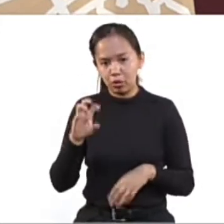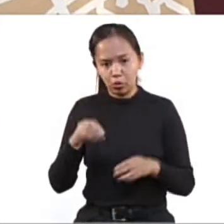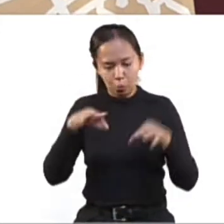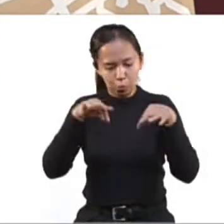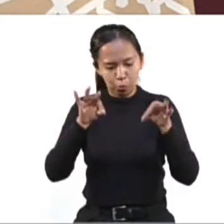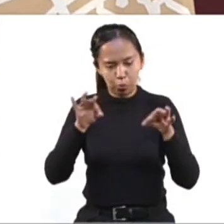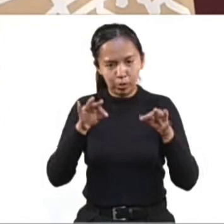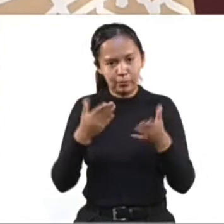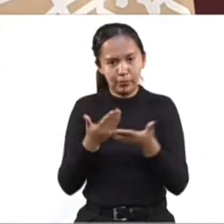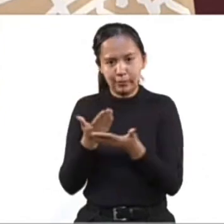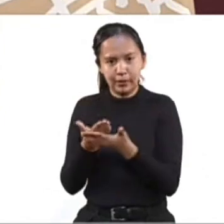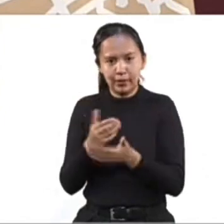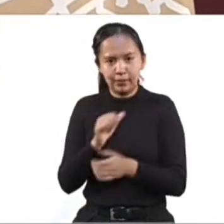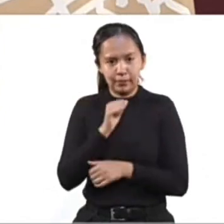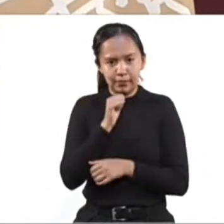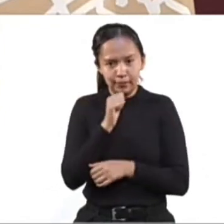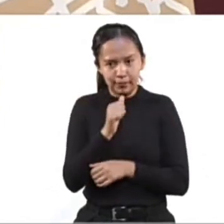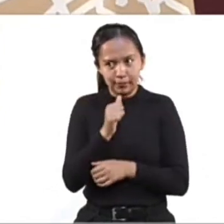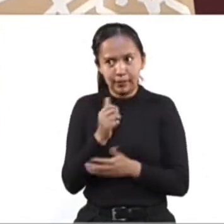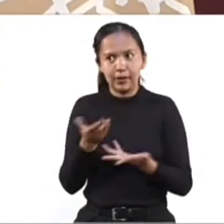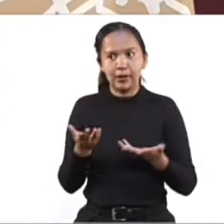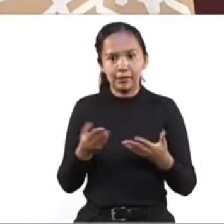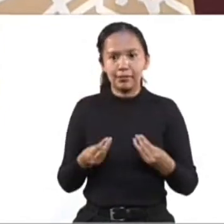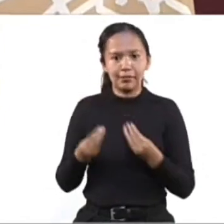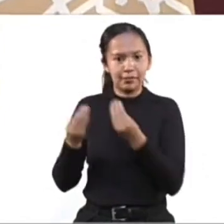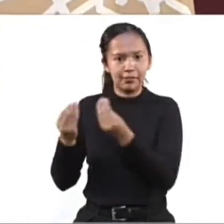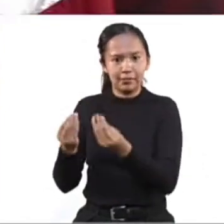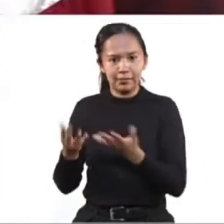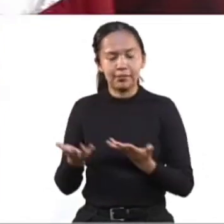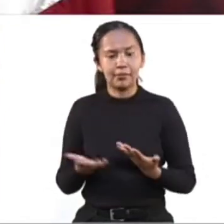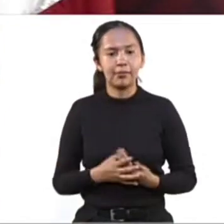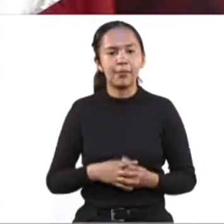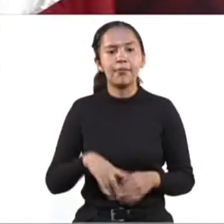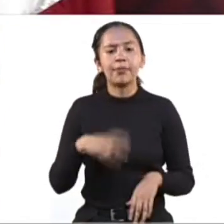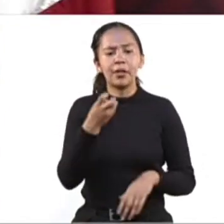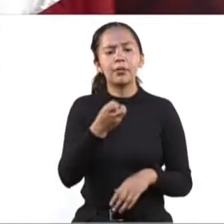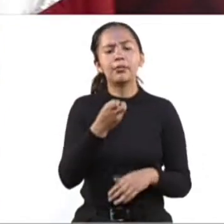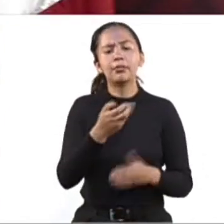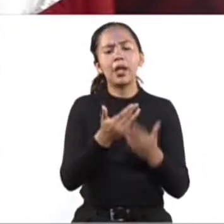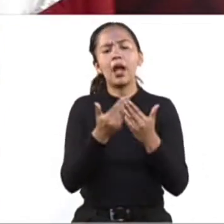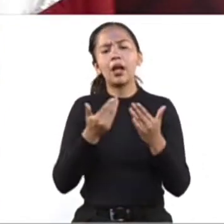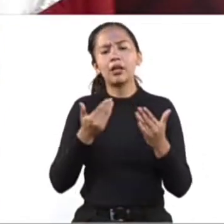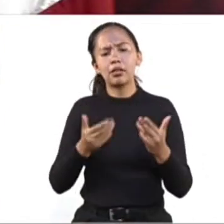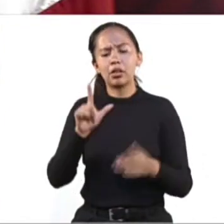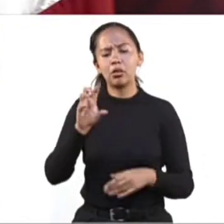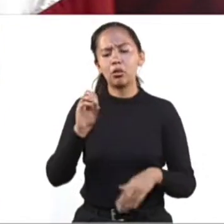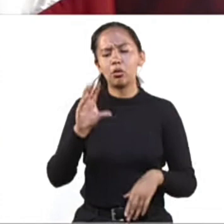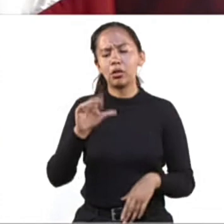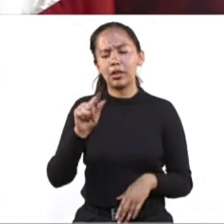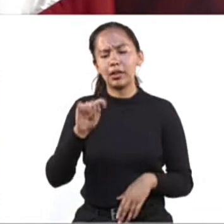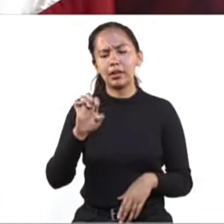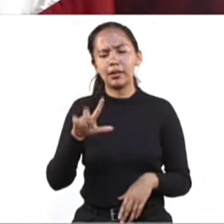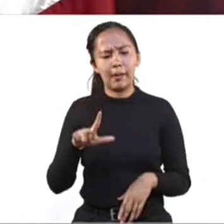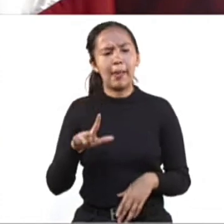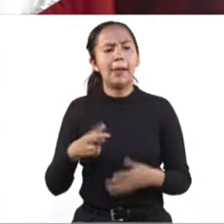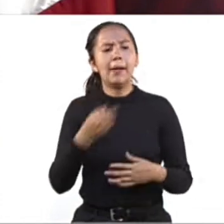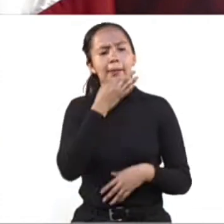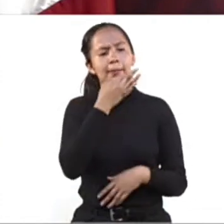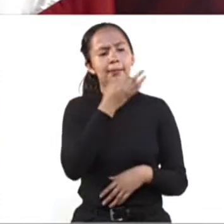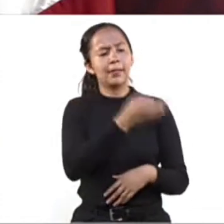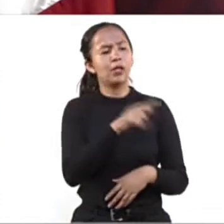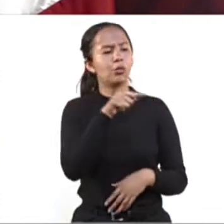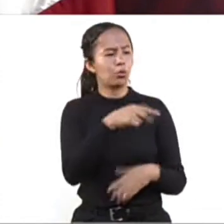pedir, ¿no? Entonces, es un servicio integral de información, acompañamiento y solución, que explicará Adriana ahorita